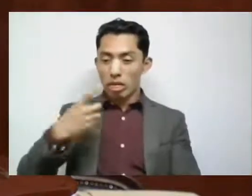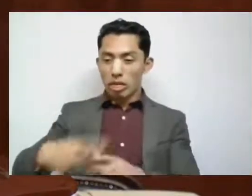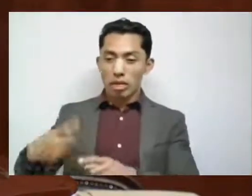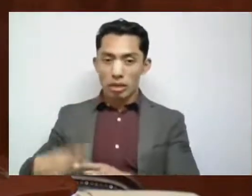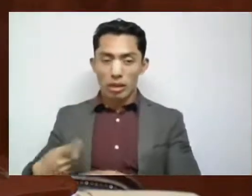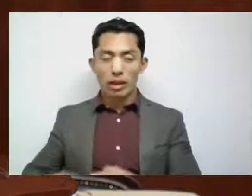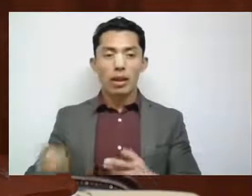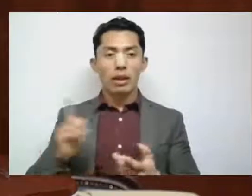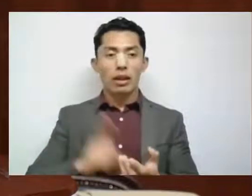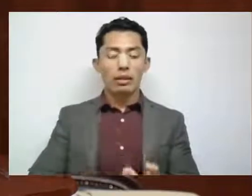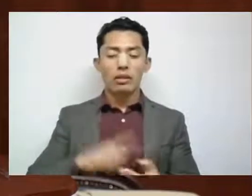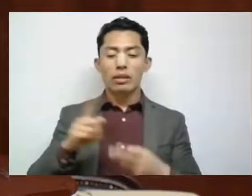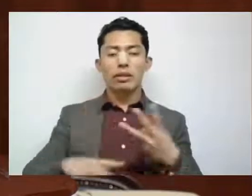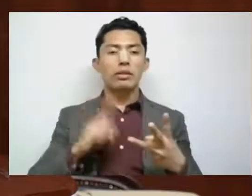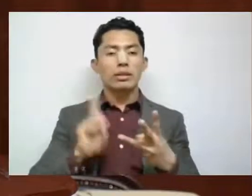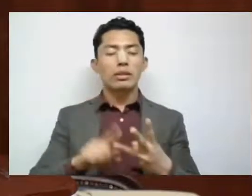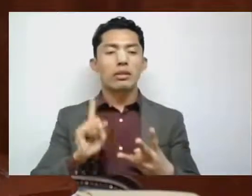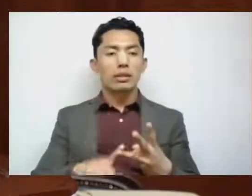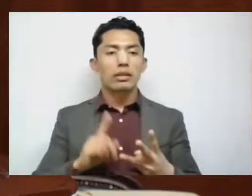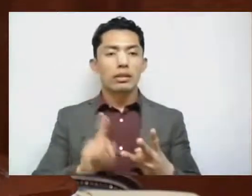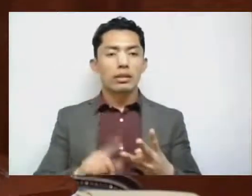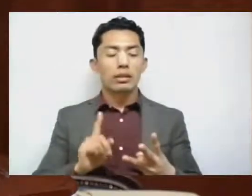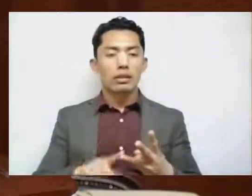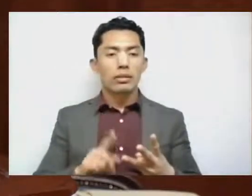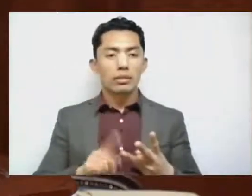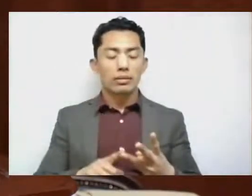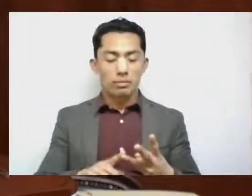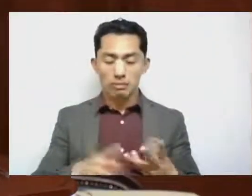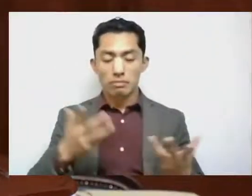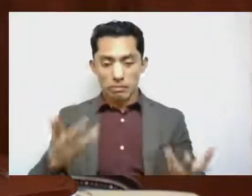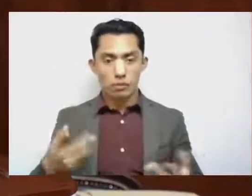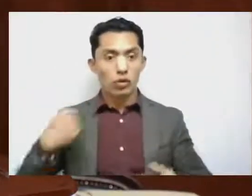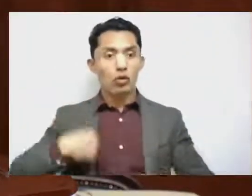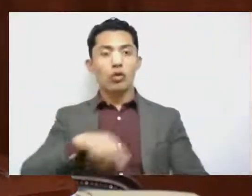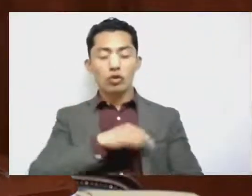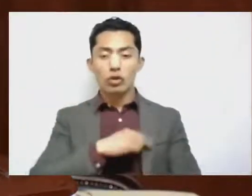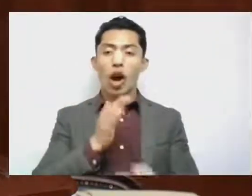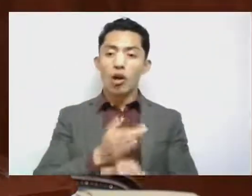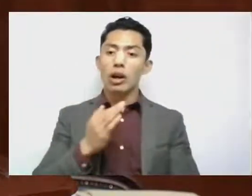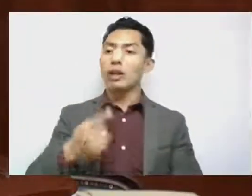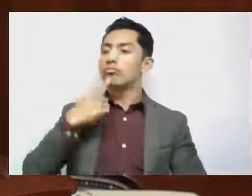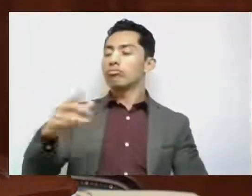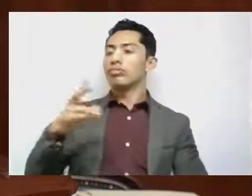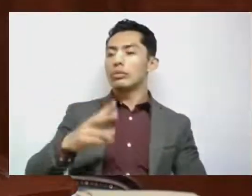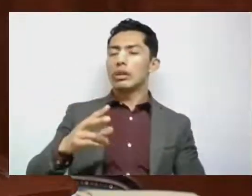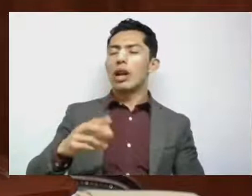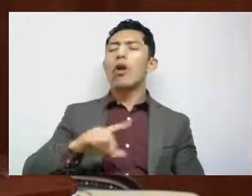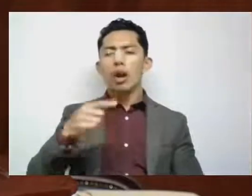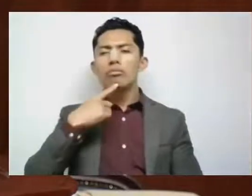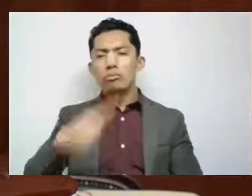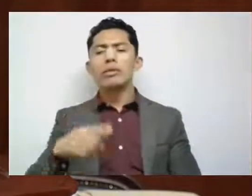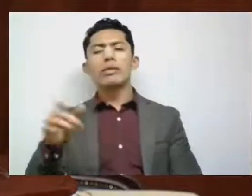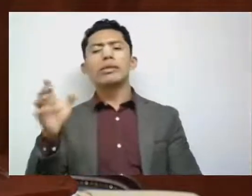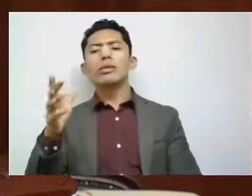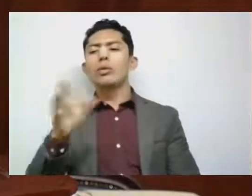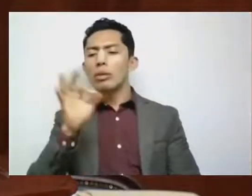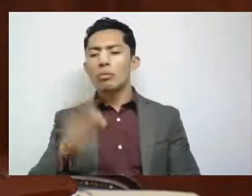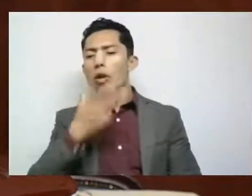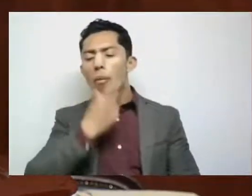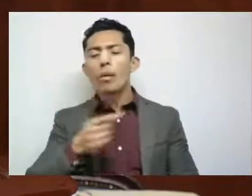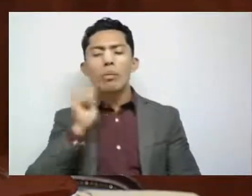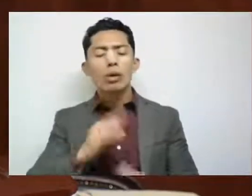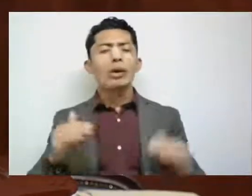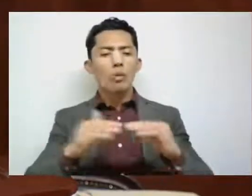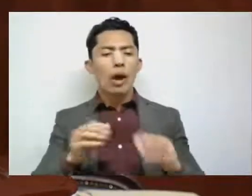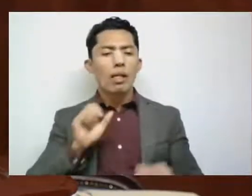Tercer asunto, si nosotros estamos pugnando por la paridad, pero por el respeto, tiene